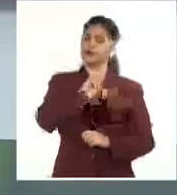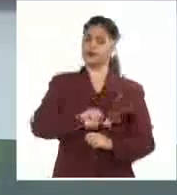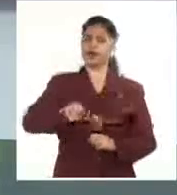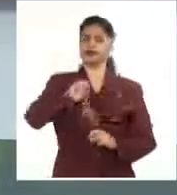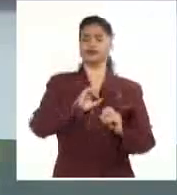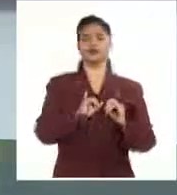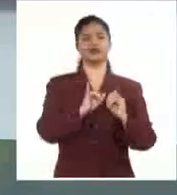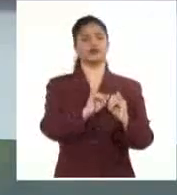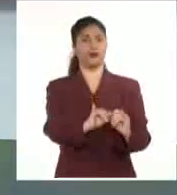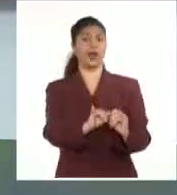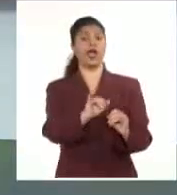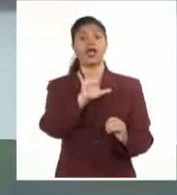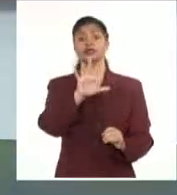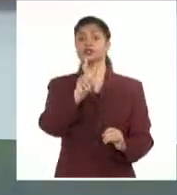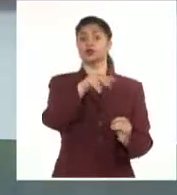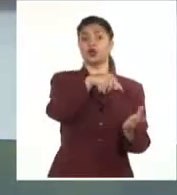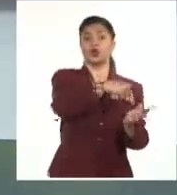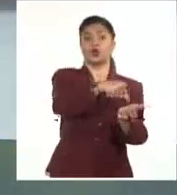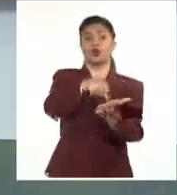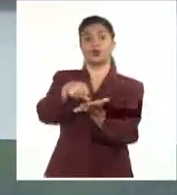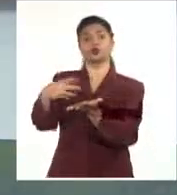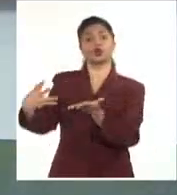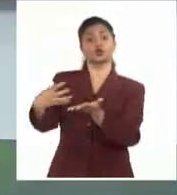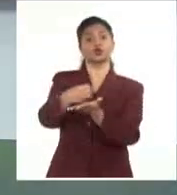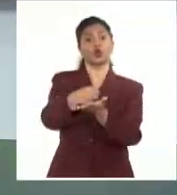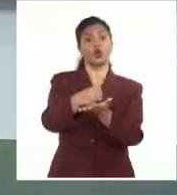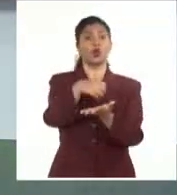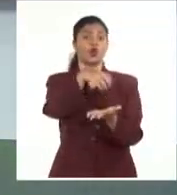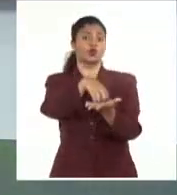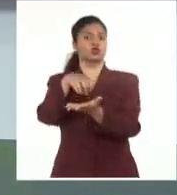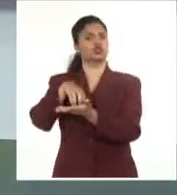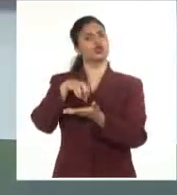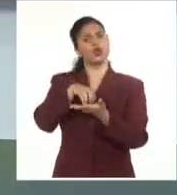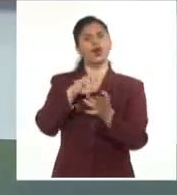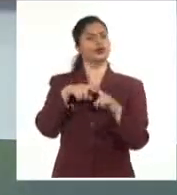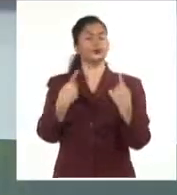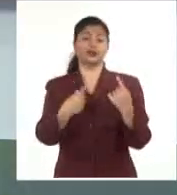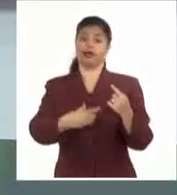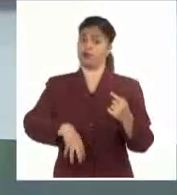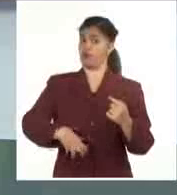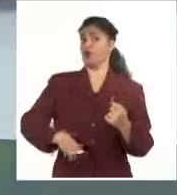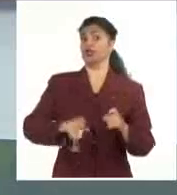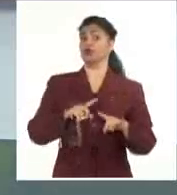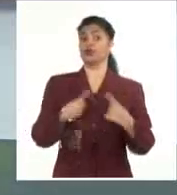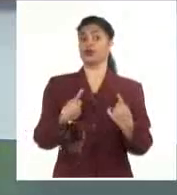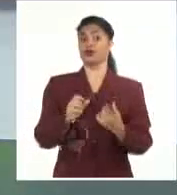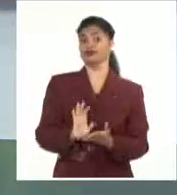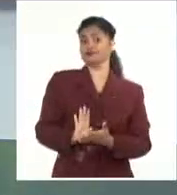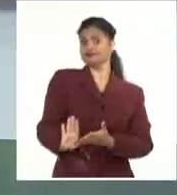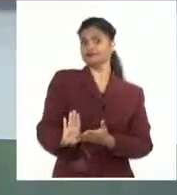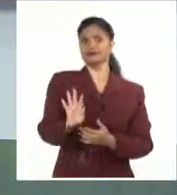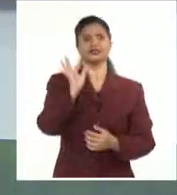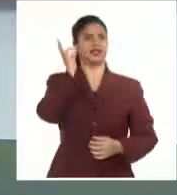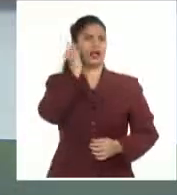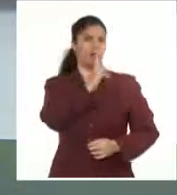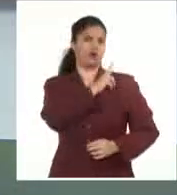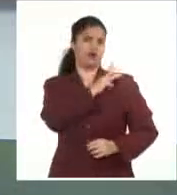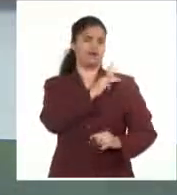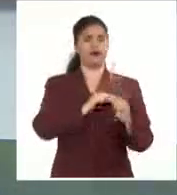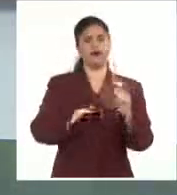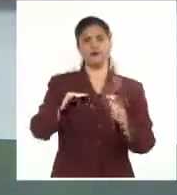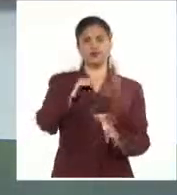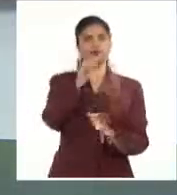52 puntos en todos los departamentos en respaldo a la exigencia de renuncia de la Fiscal General Consuelo Porras mientras